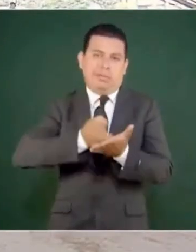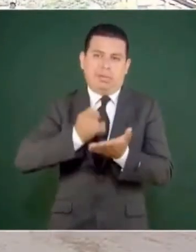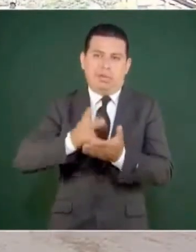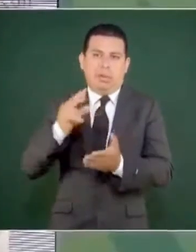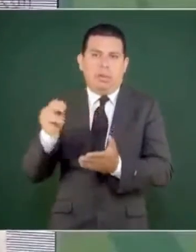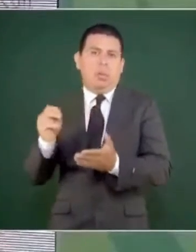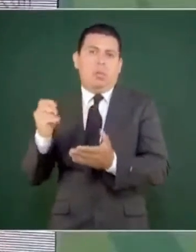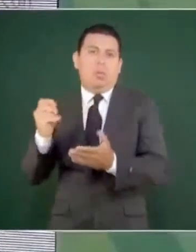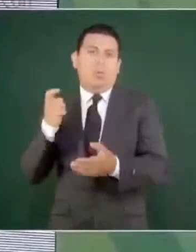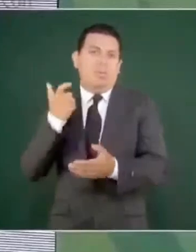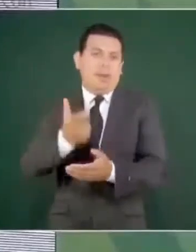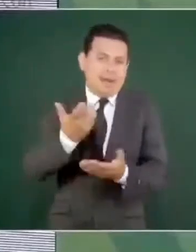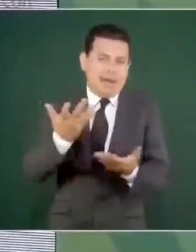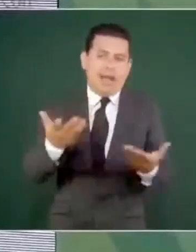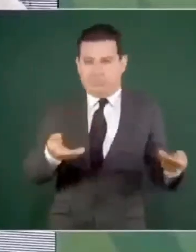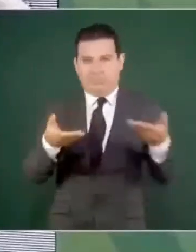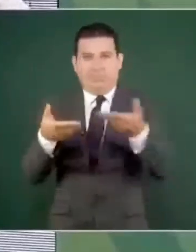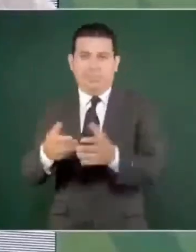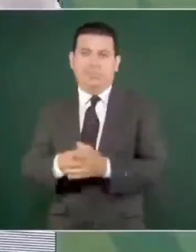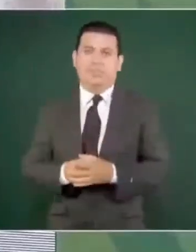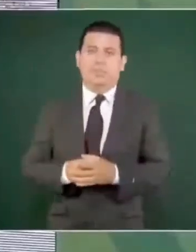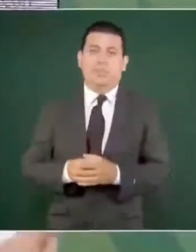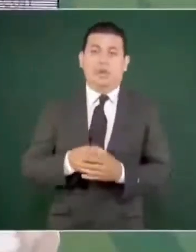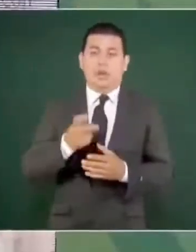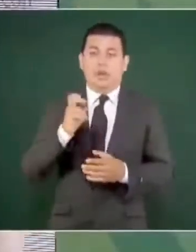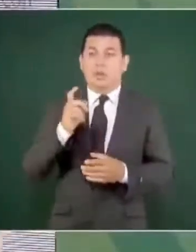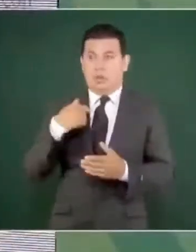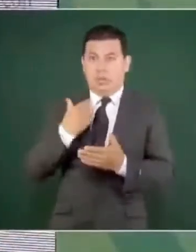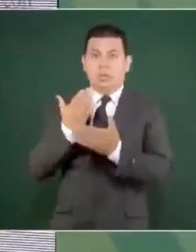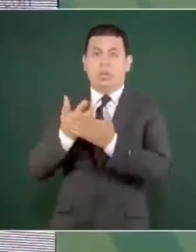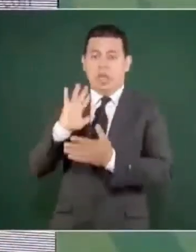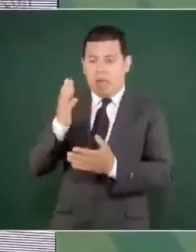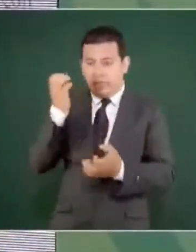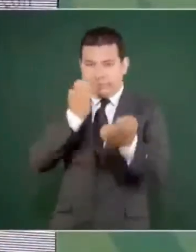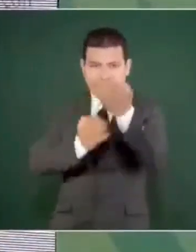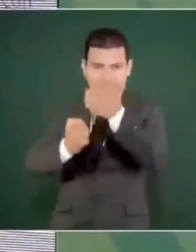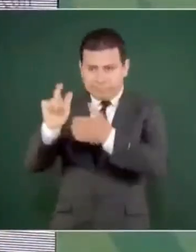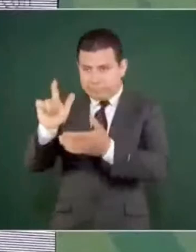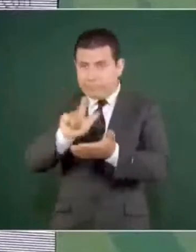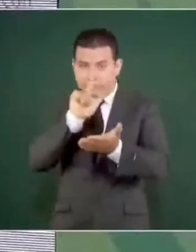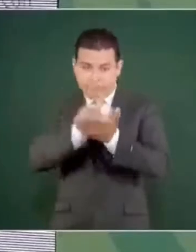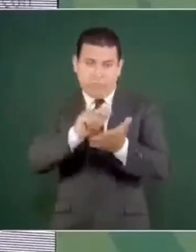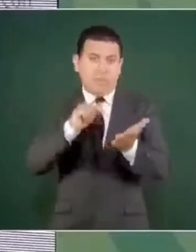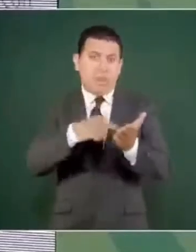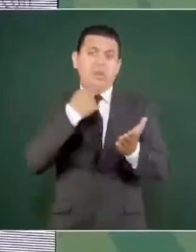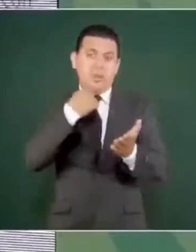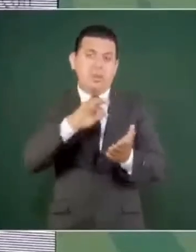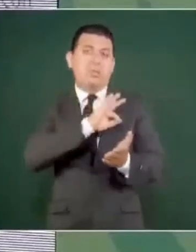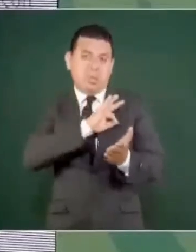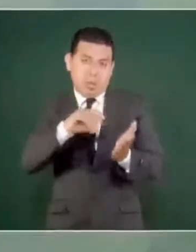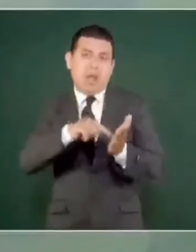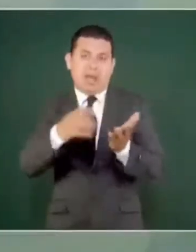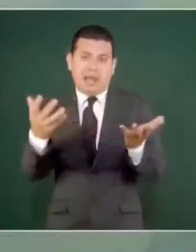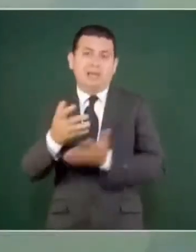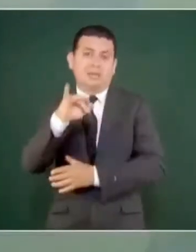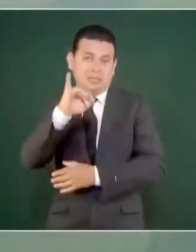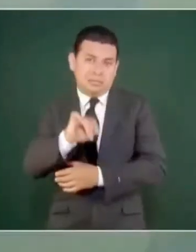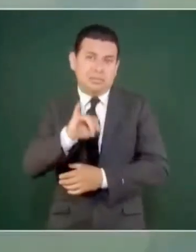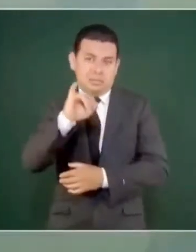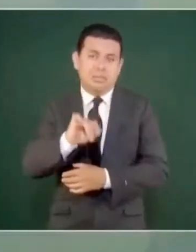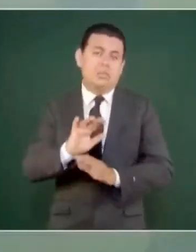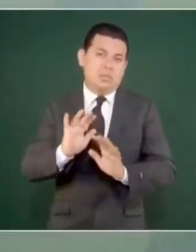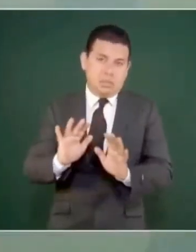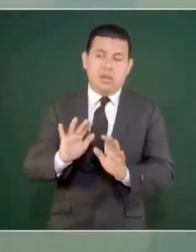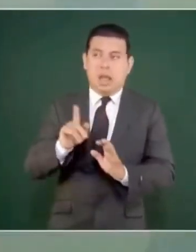propuesto una reducción legal, lo que la ley nos permite, y